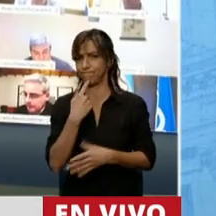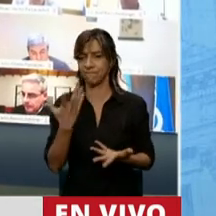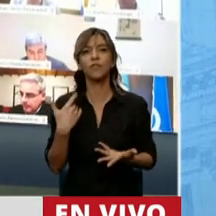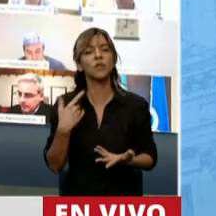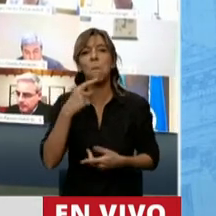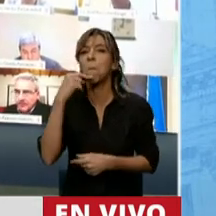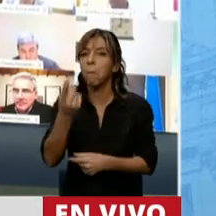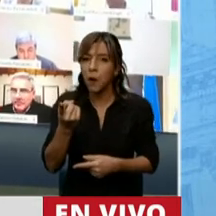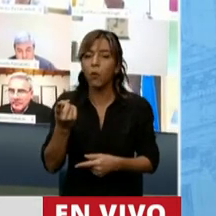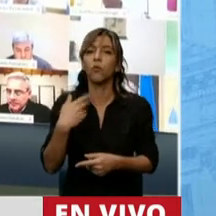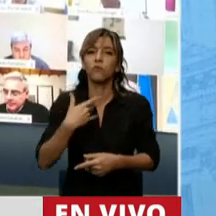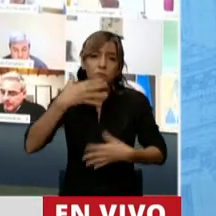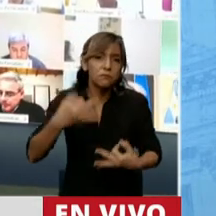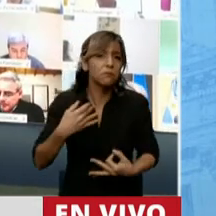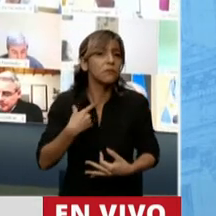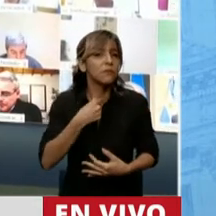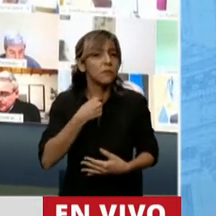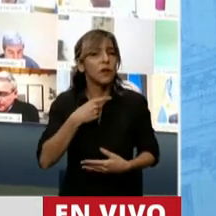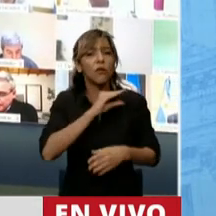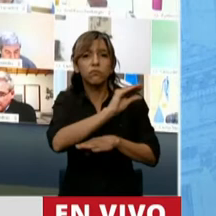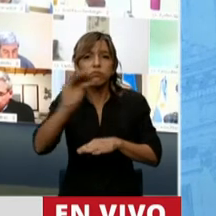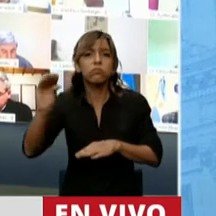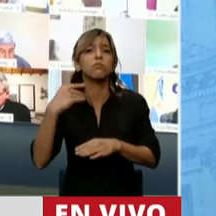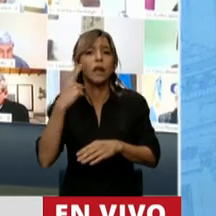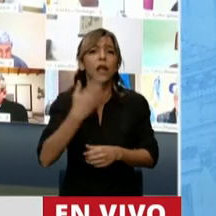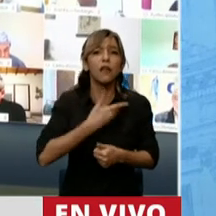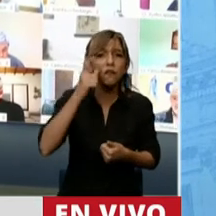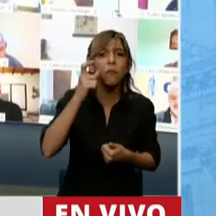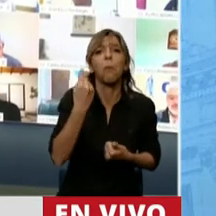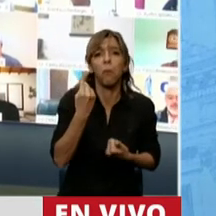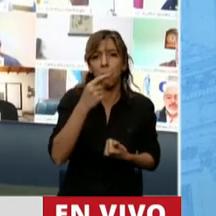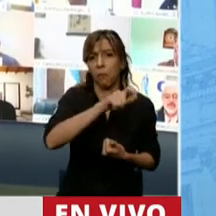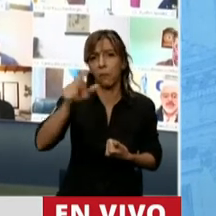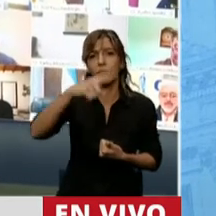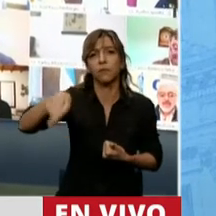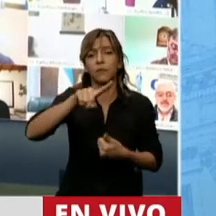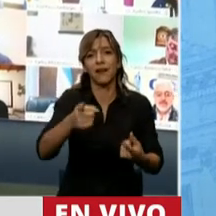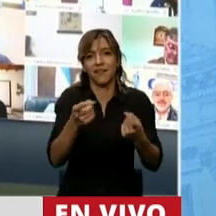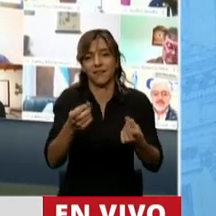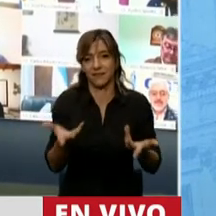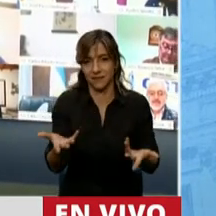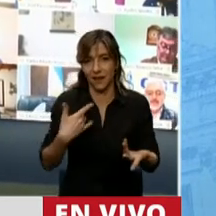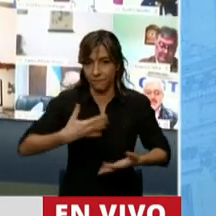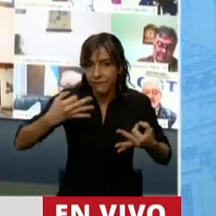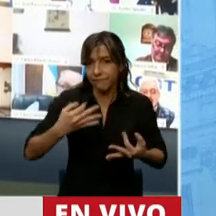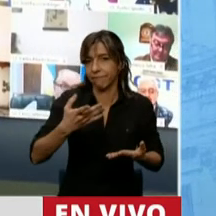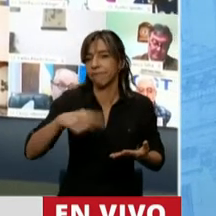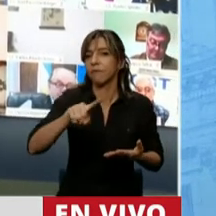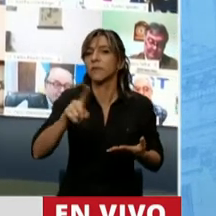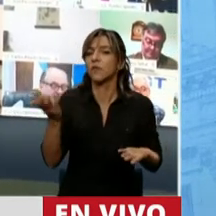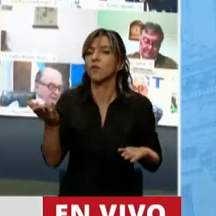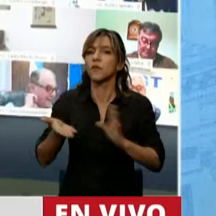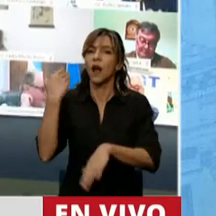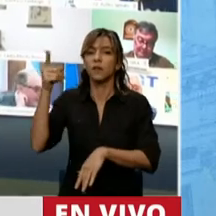y que vayan realmente a las personas que necesitan este señor jefe de gabinete? ¿Sabe por qué? Usted ha mencionado varios